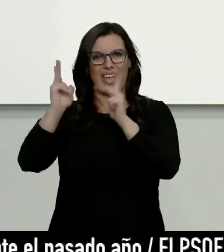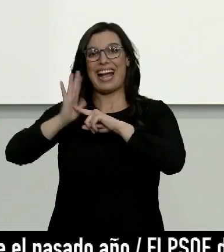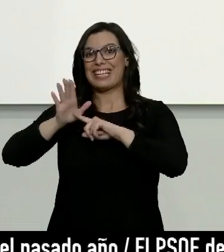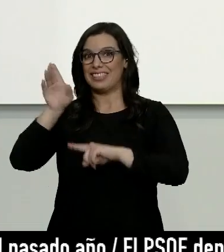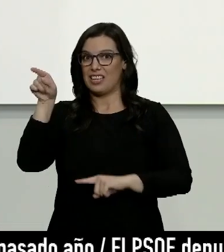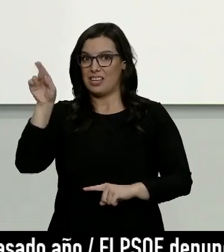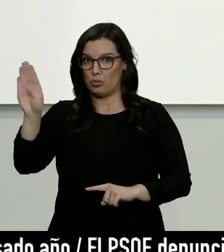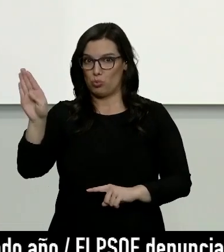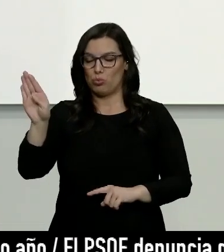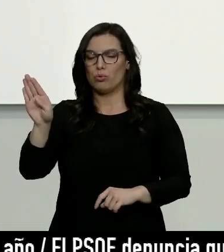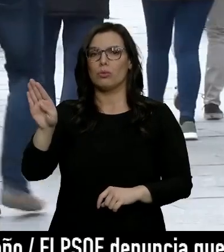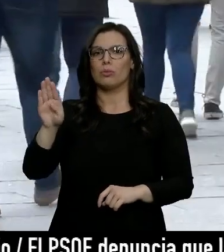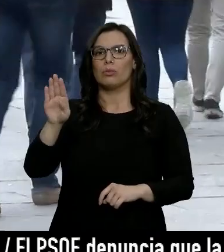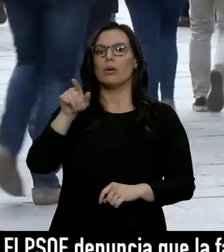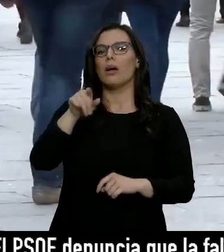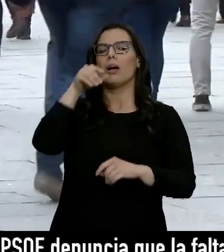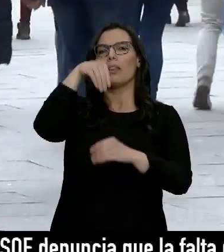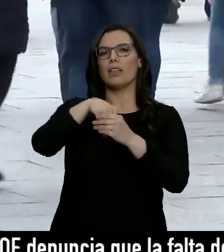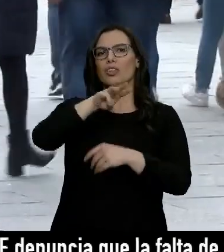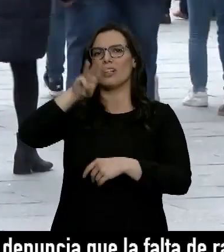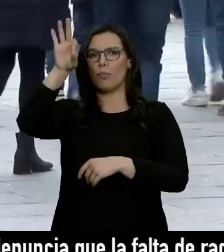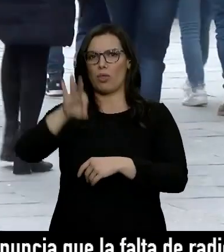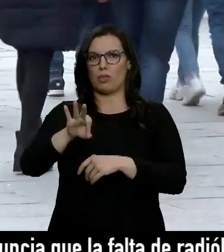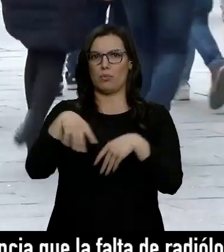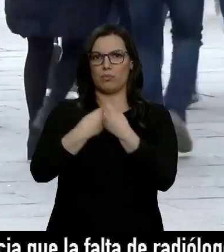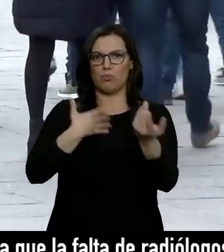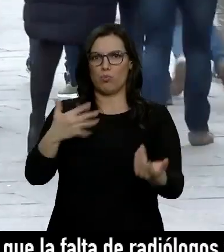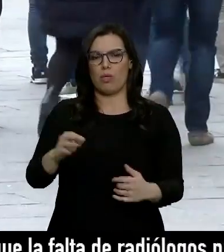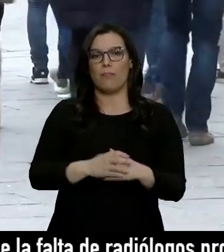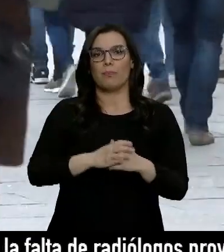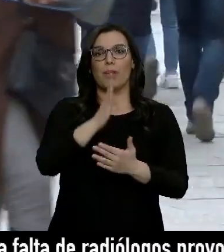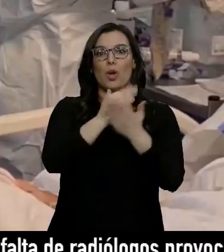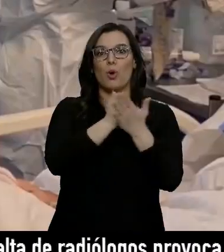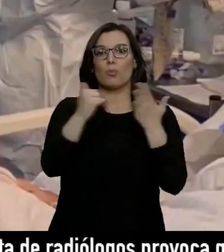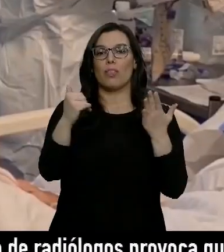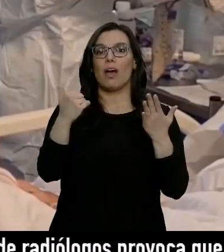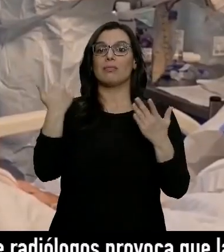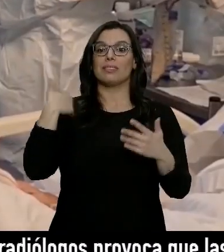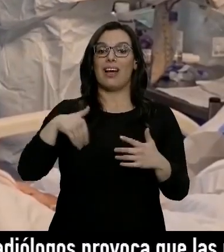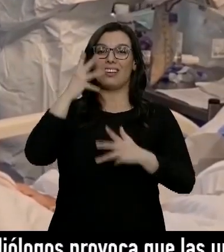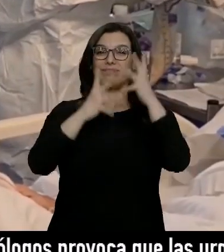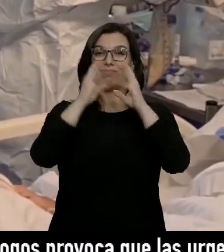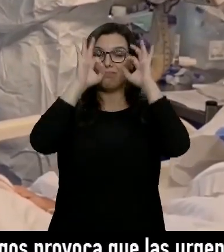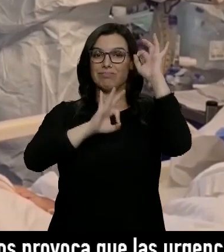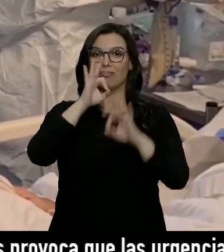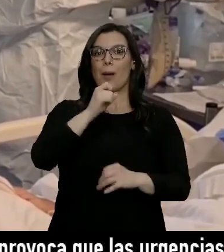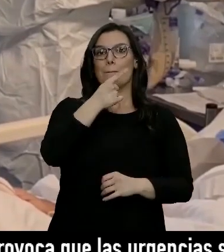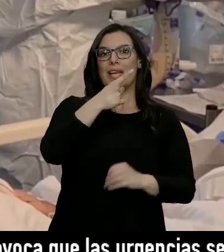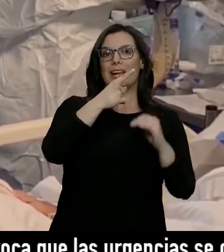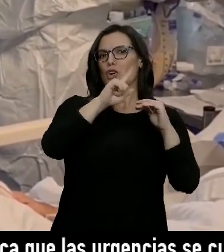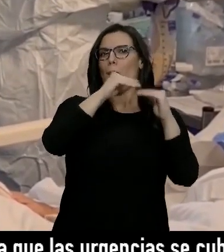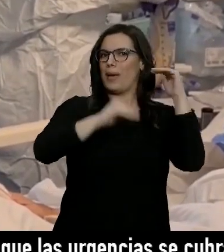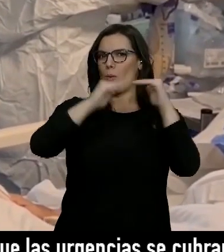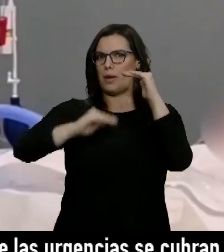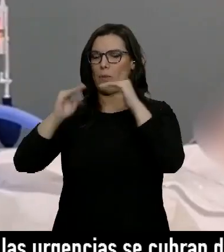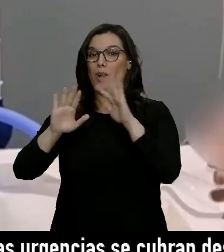hasta un tercio de su aforo. Ninguna comunidad está ya por encima de los mil casos por cada 100.000 habitantes, pero todas siguen aún